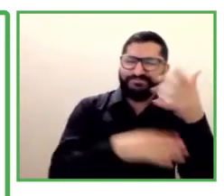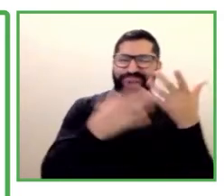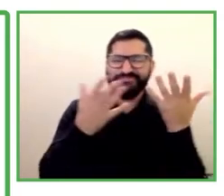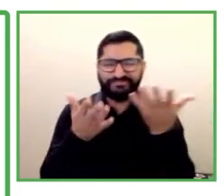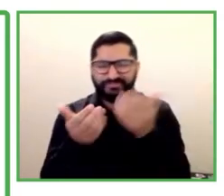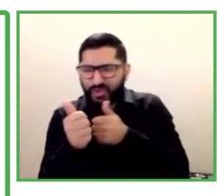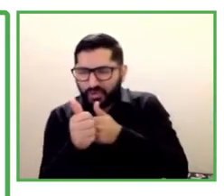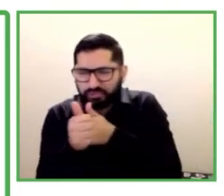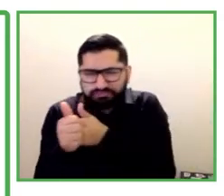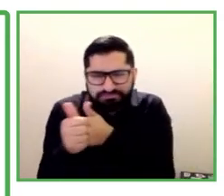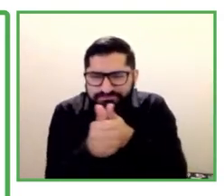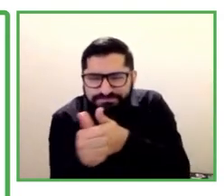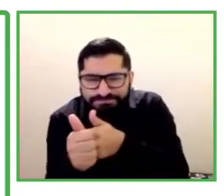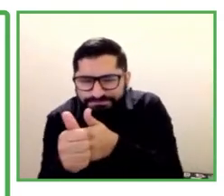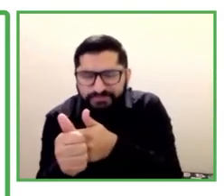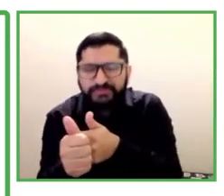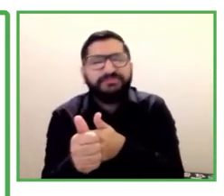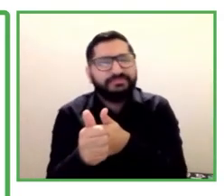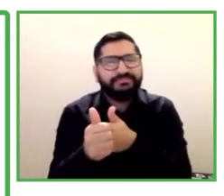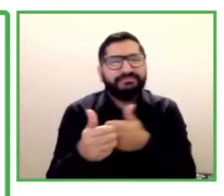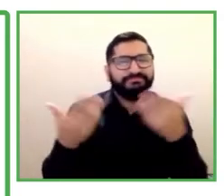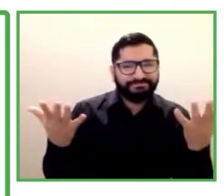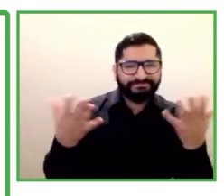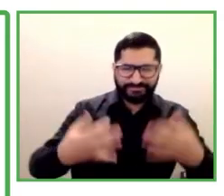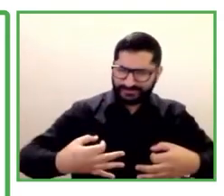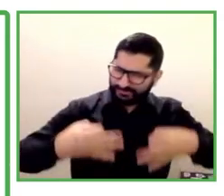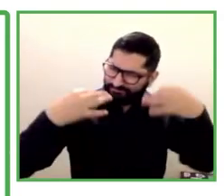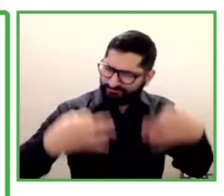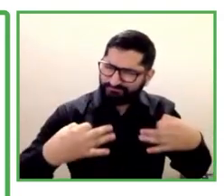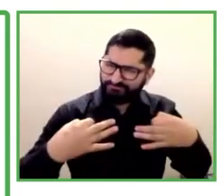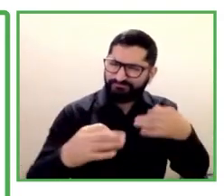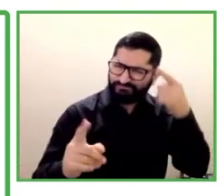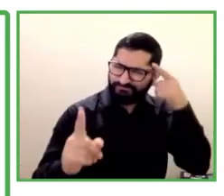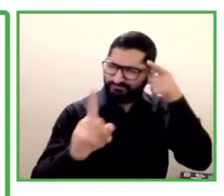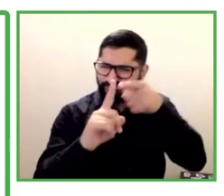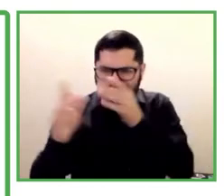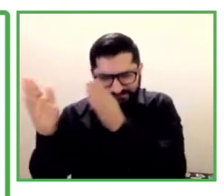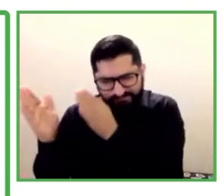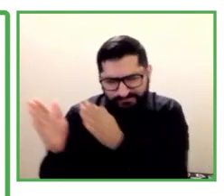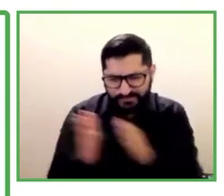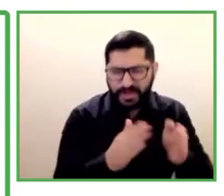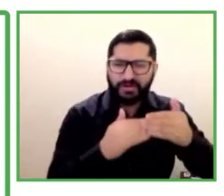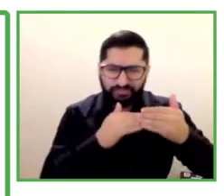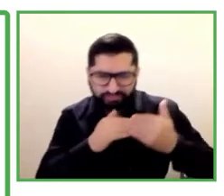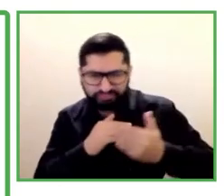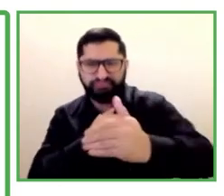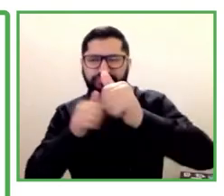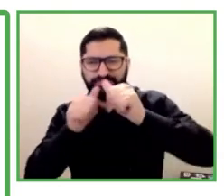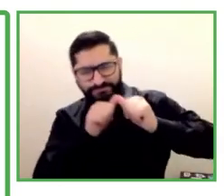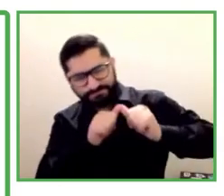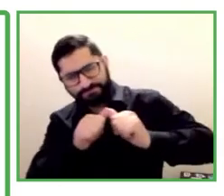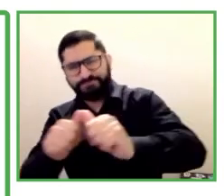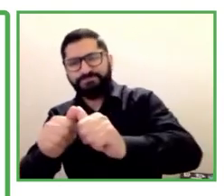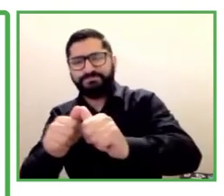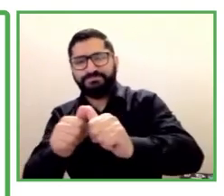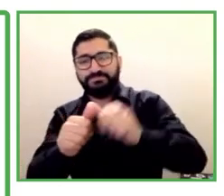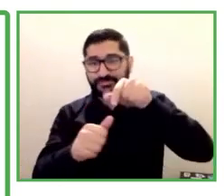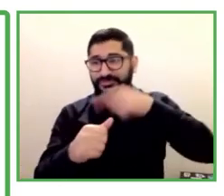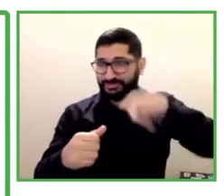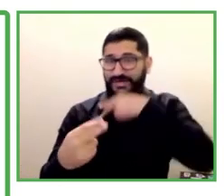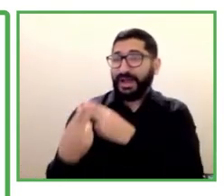siguiera. Cuando lidiamos con los empleadores, por otra parte, no solo se trata de la pandemia, sino también de la crisis económica que tenemos que abordar.